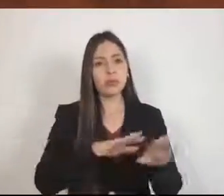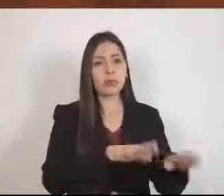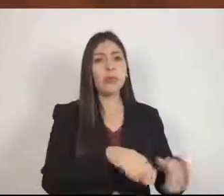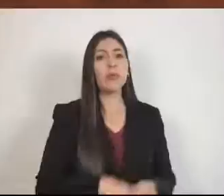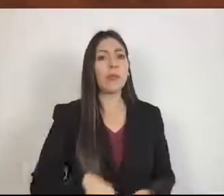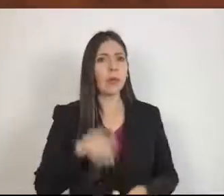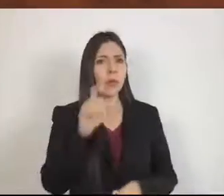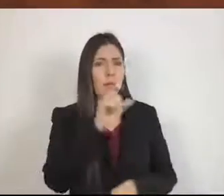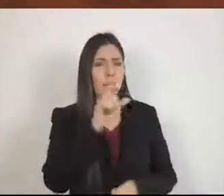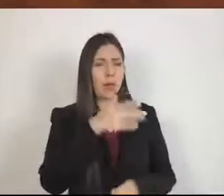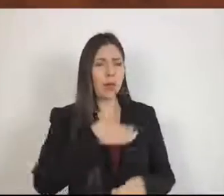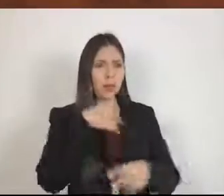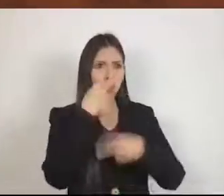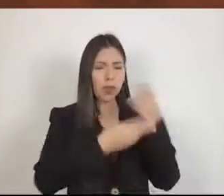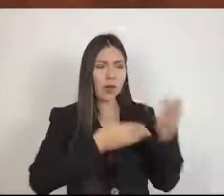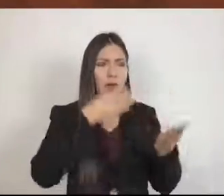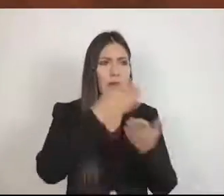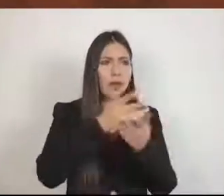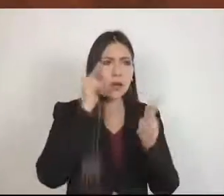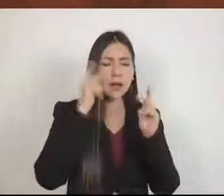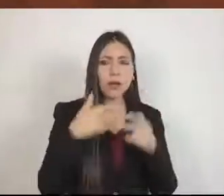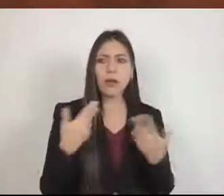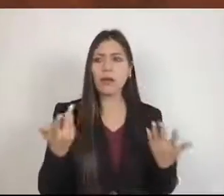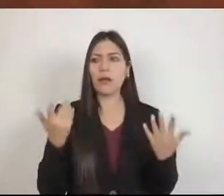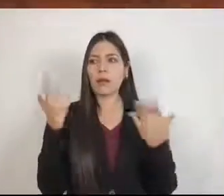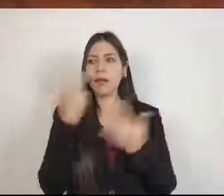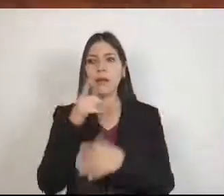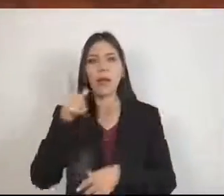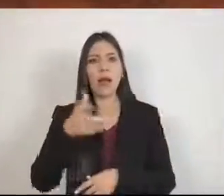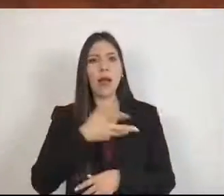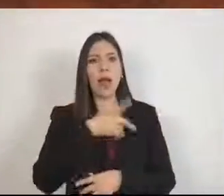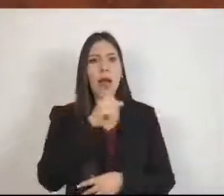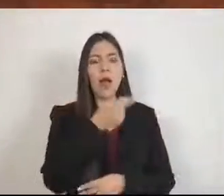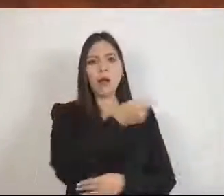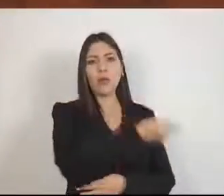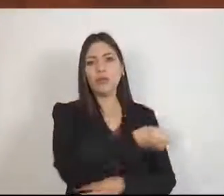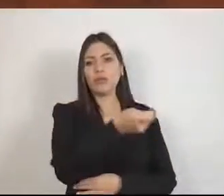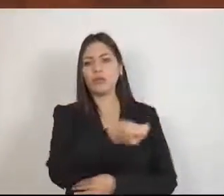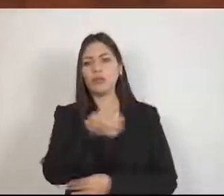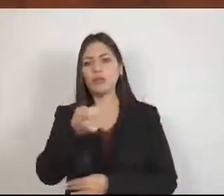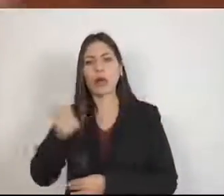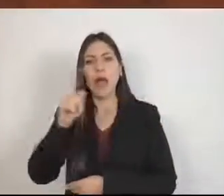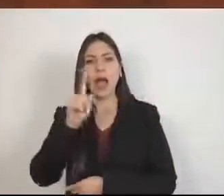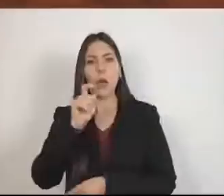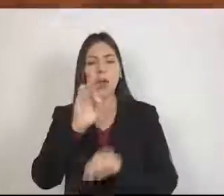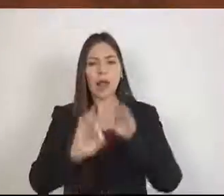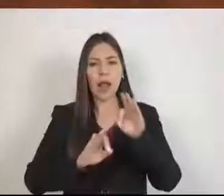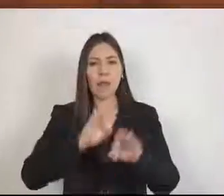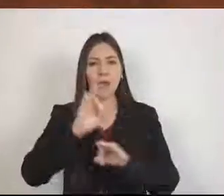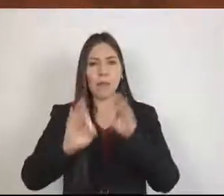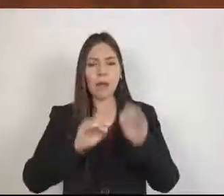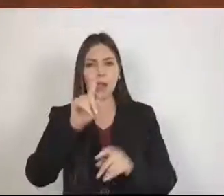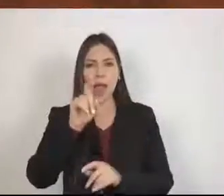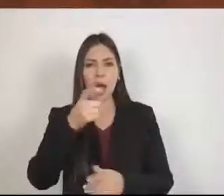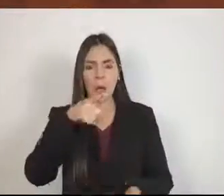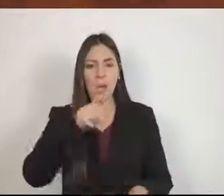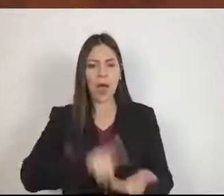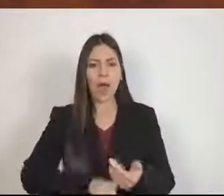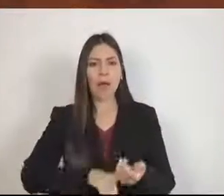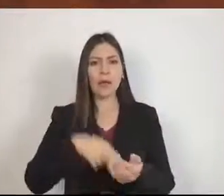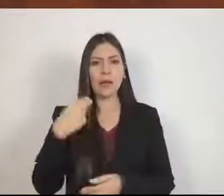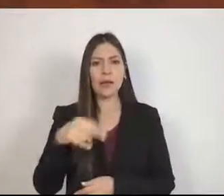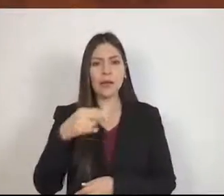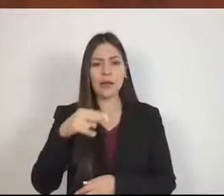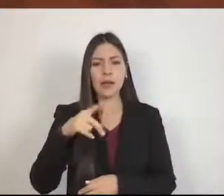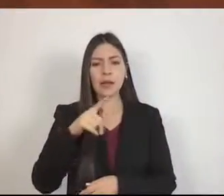sorprendí mucho que ahí están regando con aguas residuales, que llevan un tratamiento por el mismo cauce que llevan y que además es